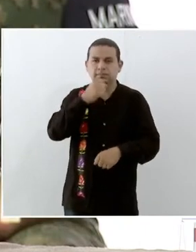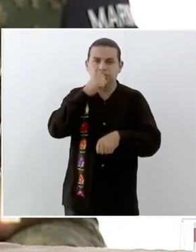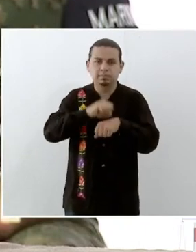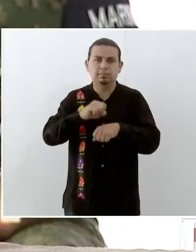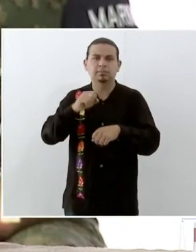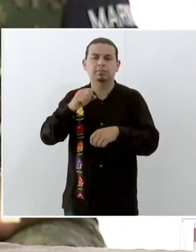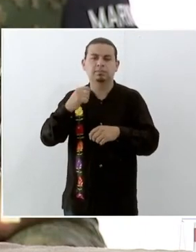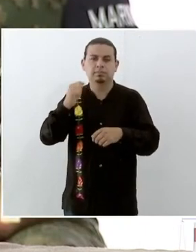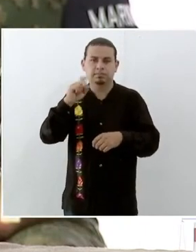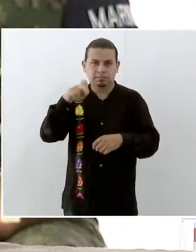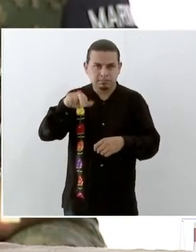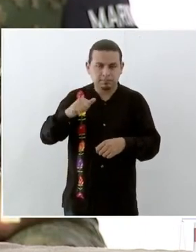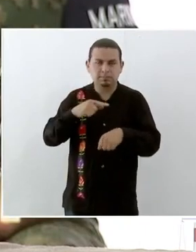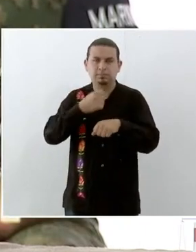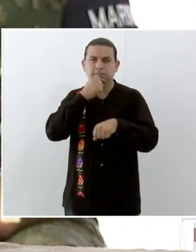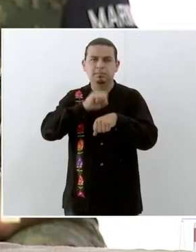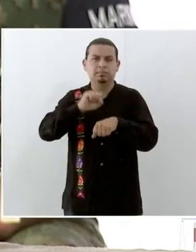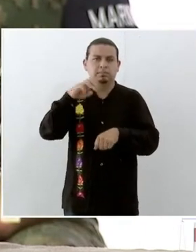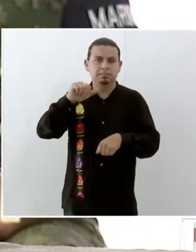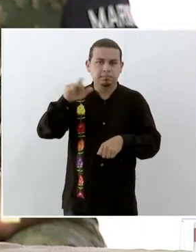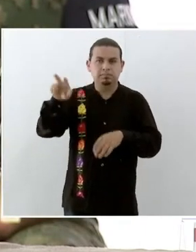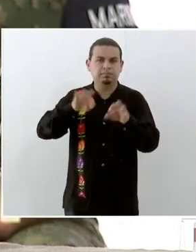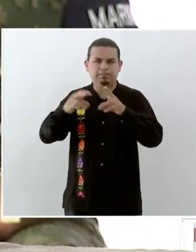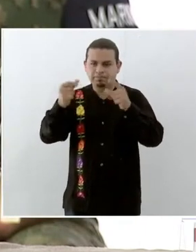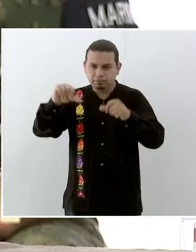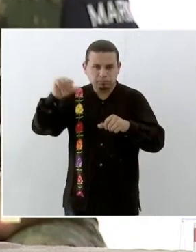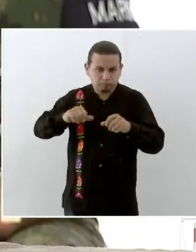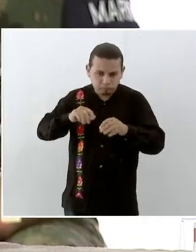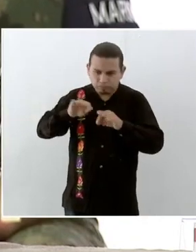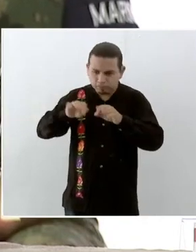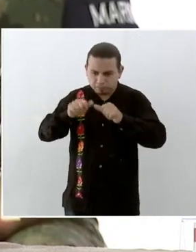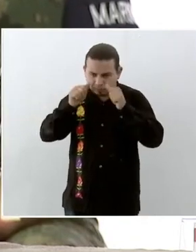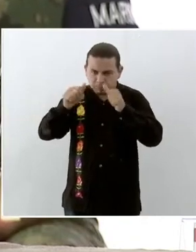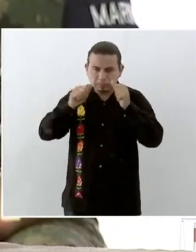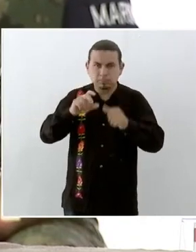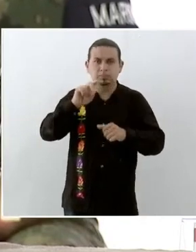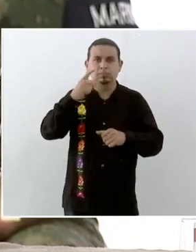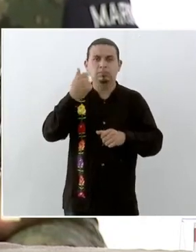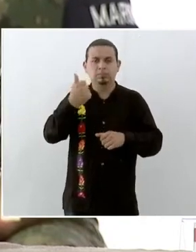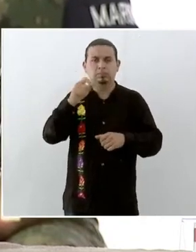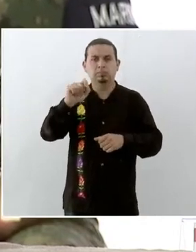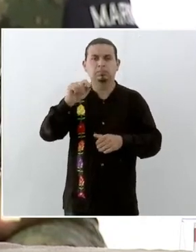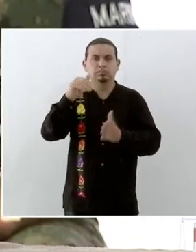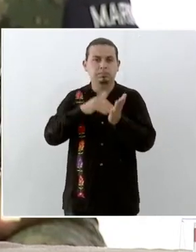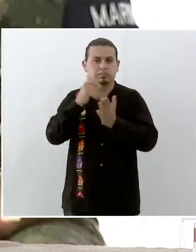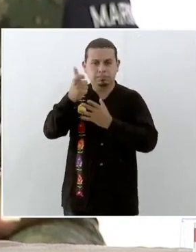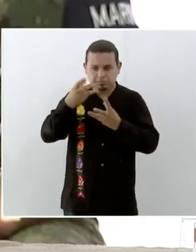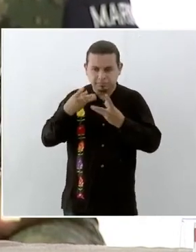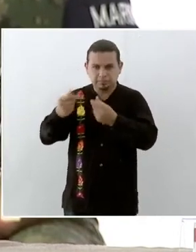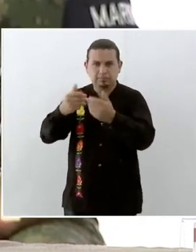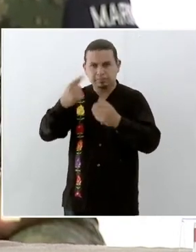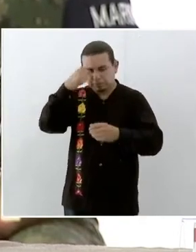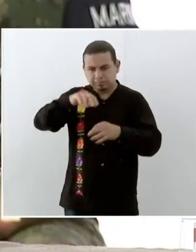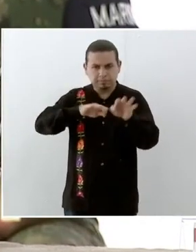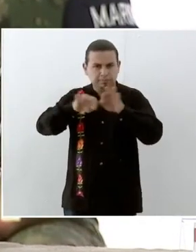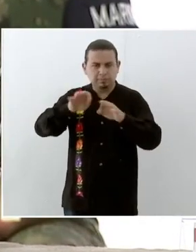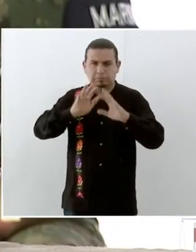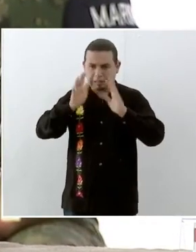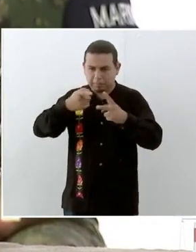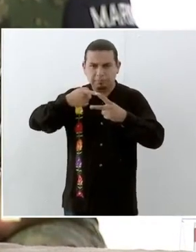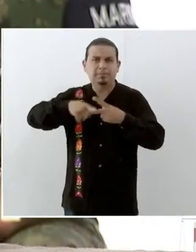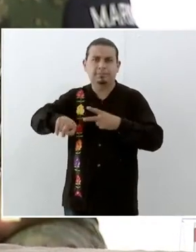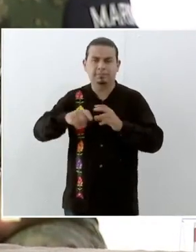tienen distintas acciones que son inmediatas, en despensas y agua son 36.1 millones de pesos junto con otras